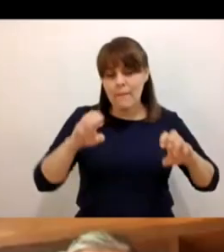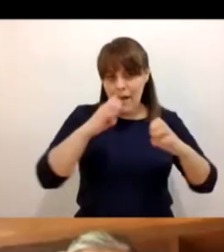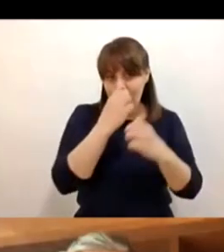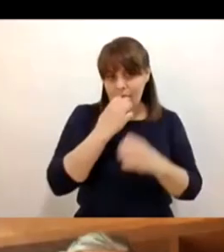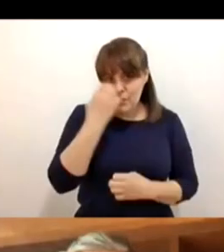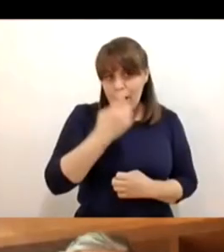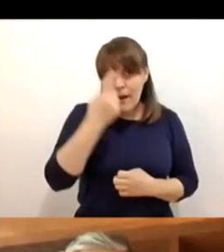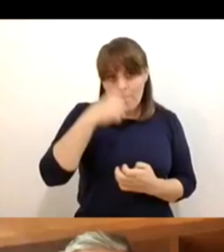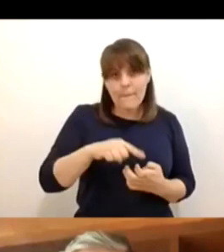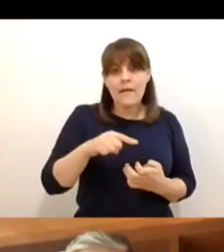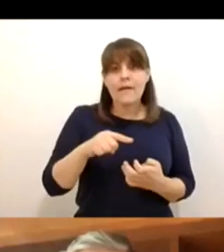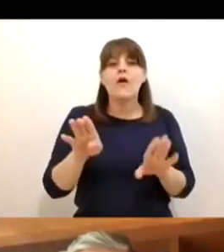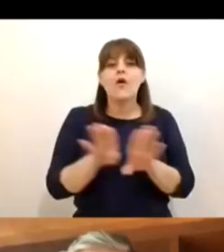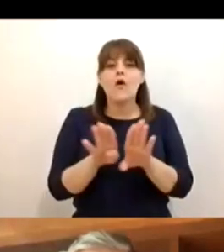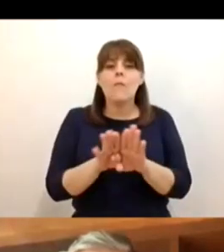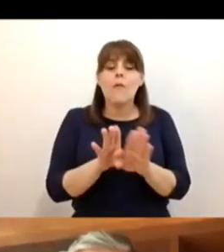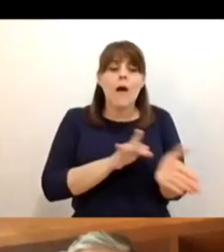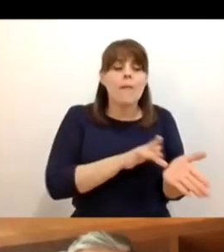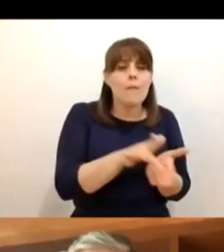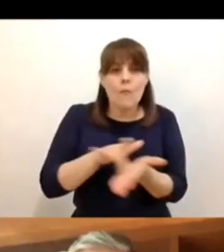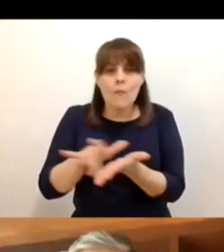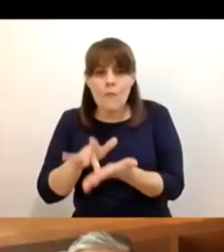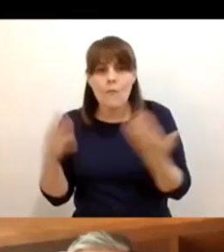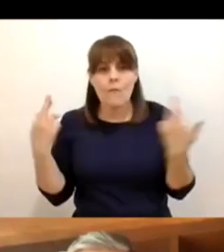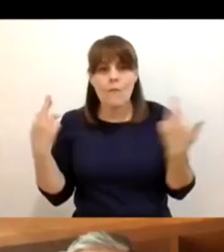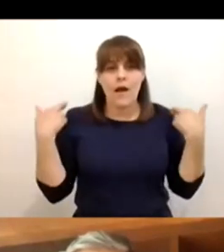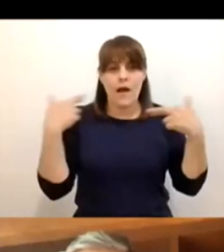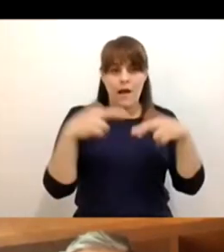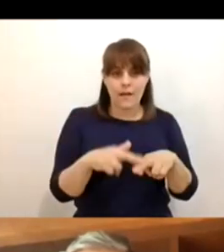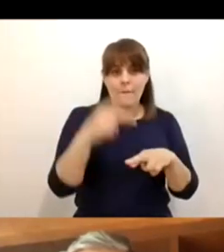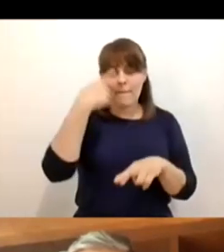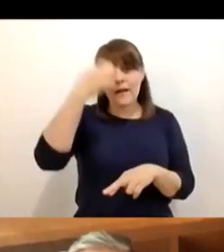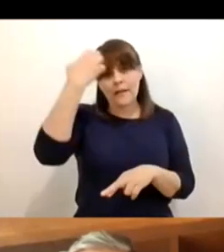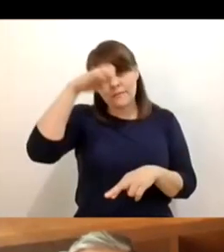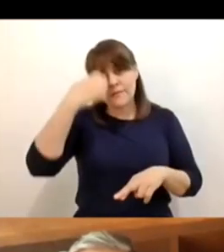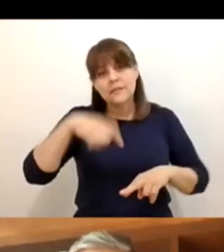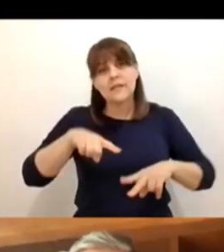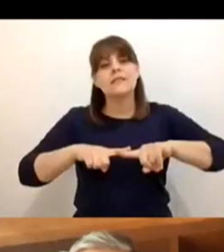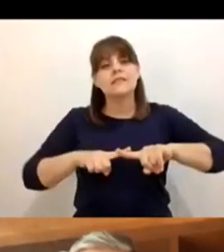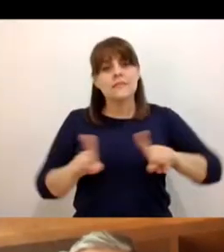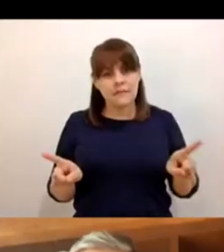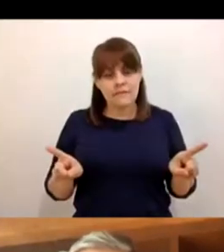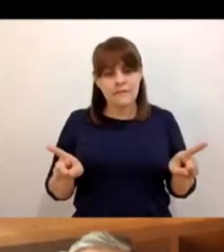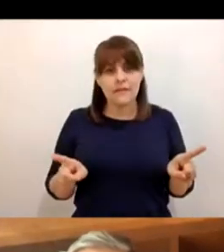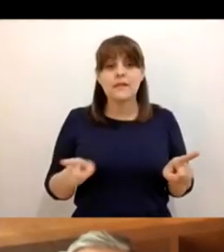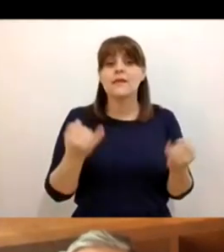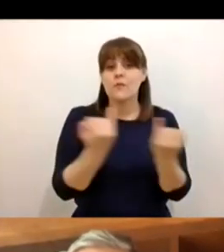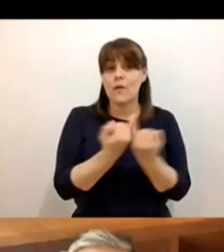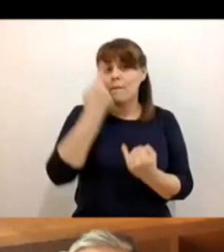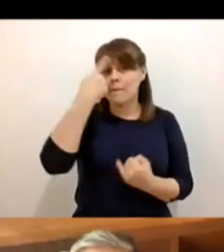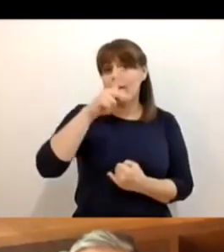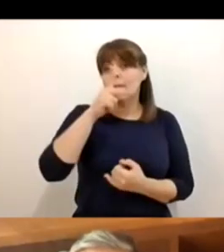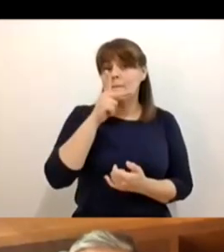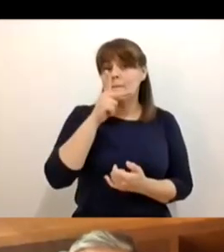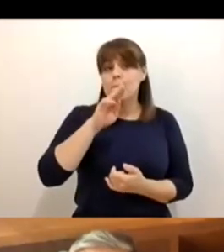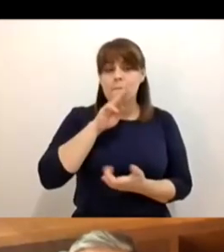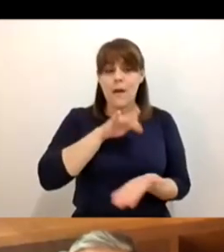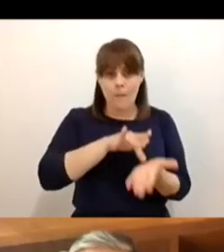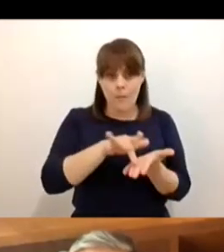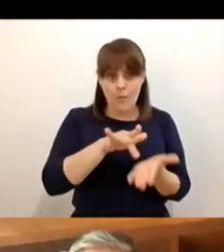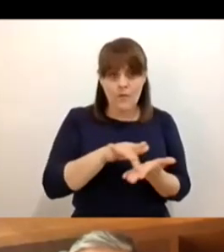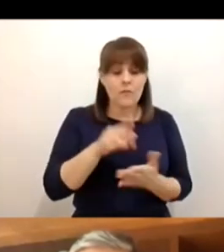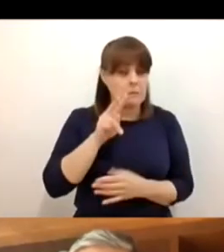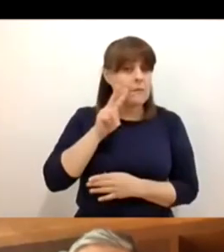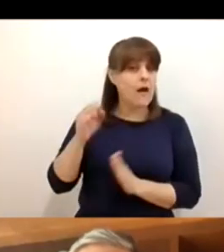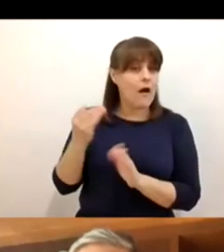que tuvieron que conectarse a las redes y tener una experiencia distinta. Y los papás, que también, como vimos en ese reportaje, son